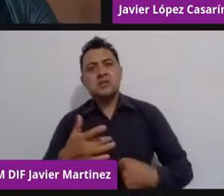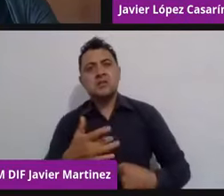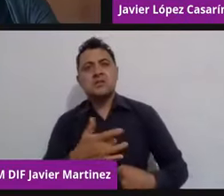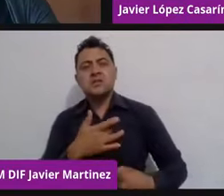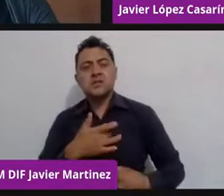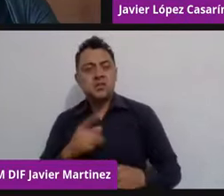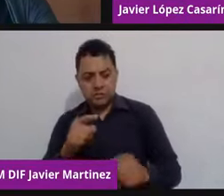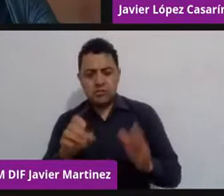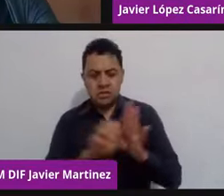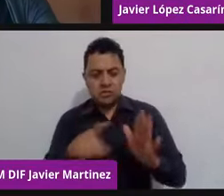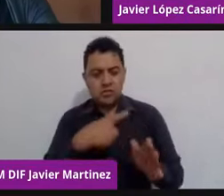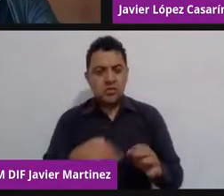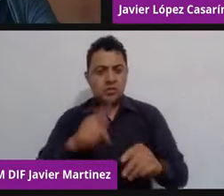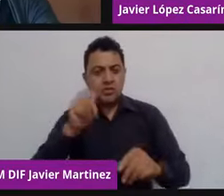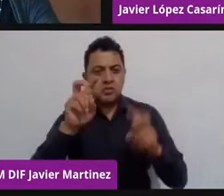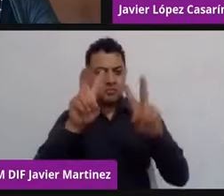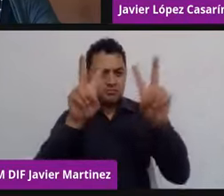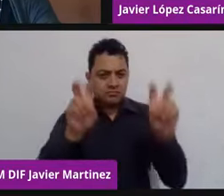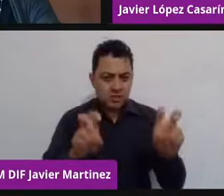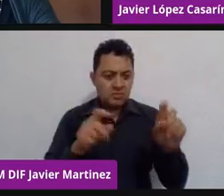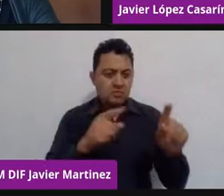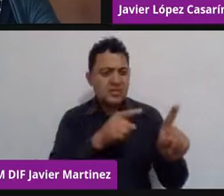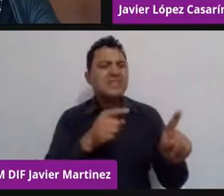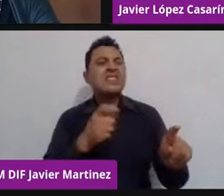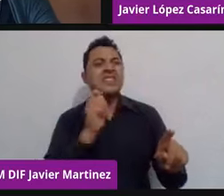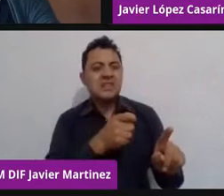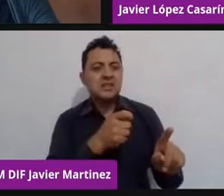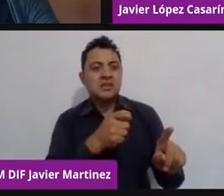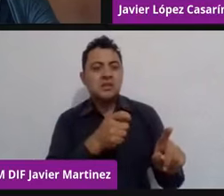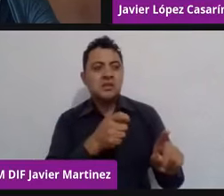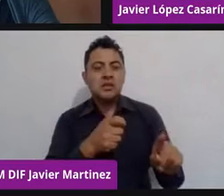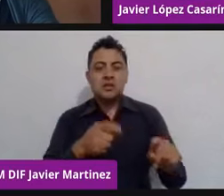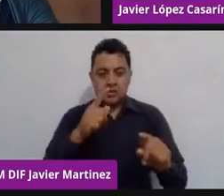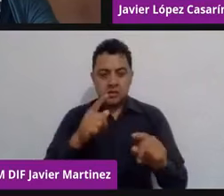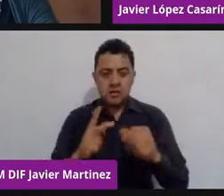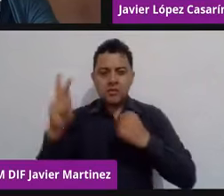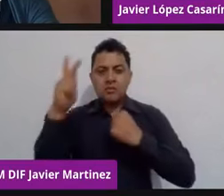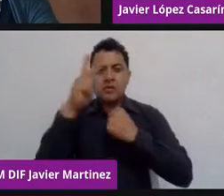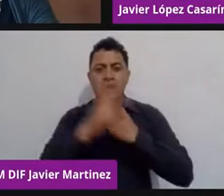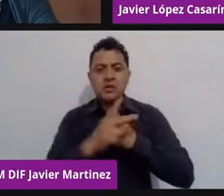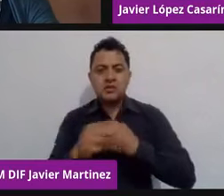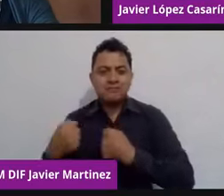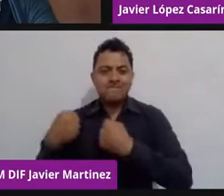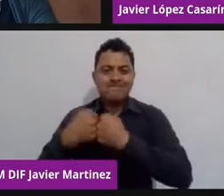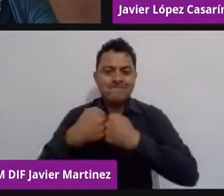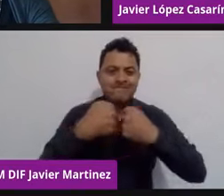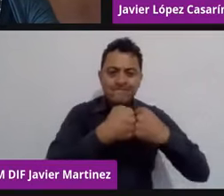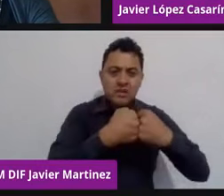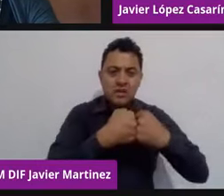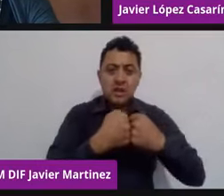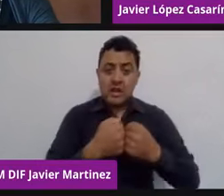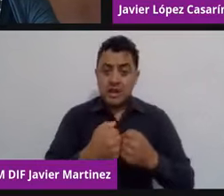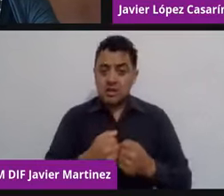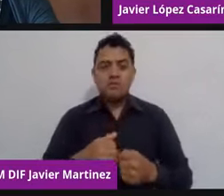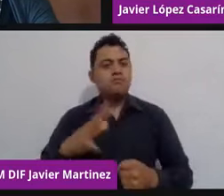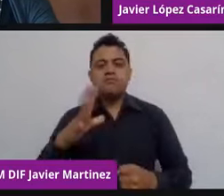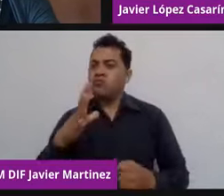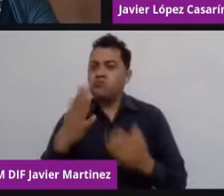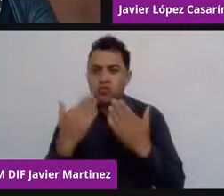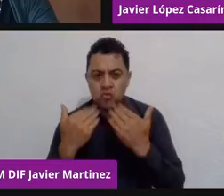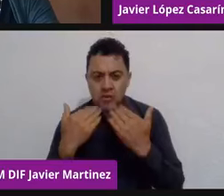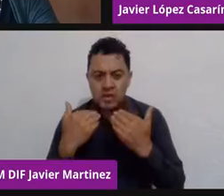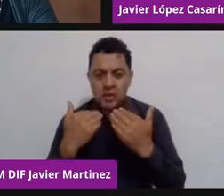de esto, es que no hay fronteras. Es que hoy hay una participación donde el compartir